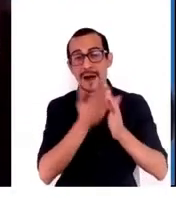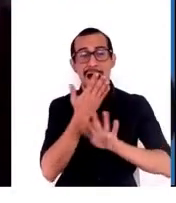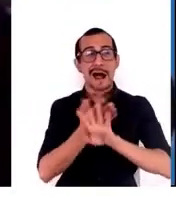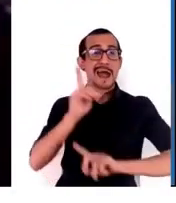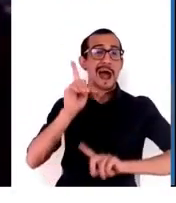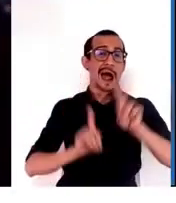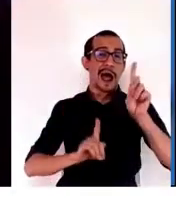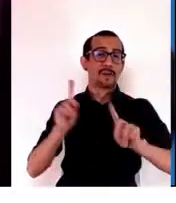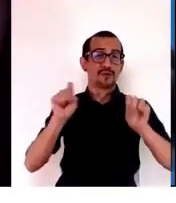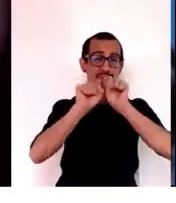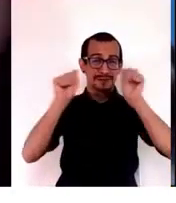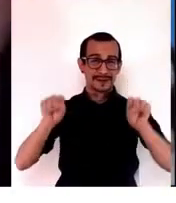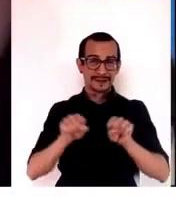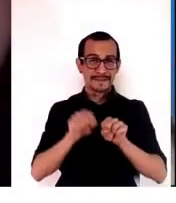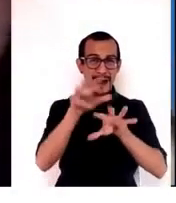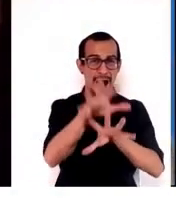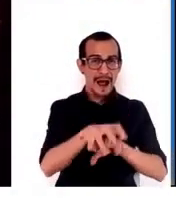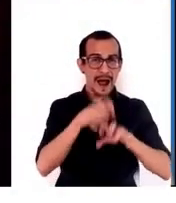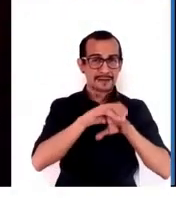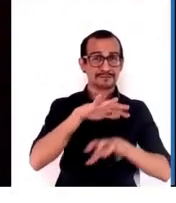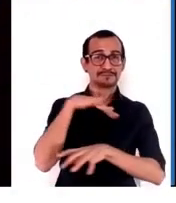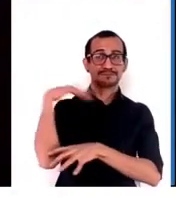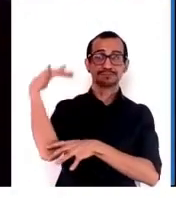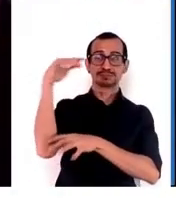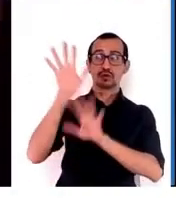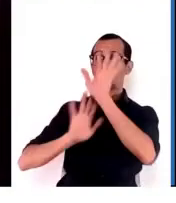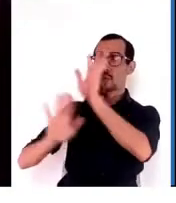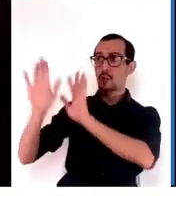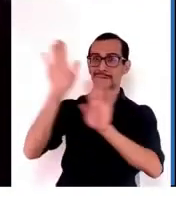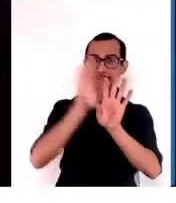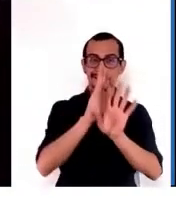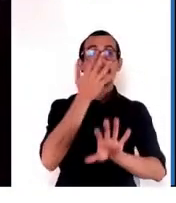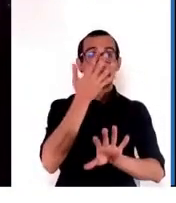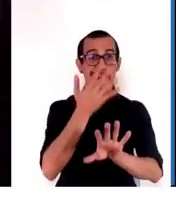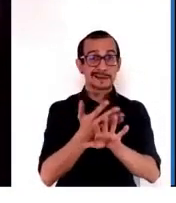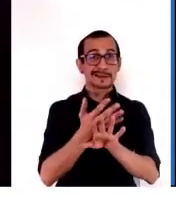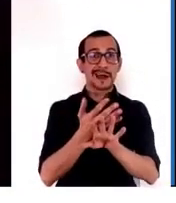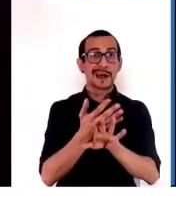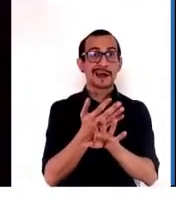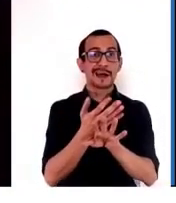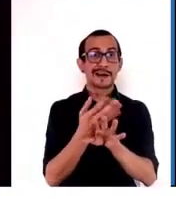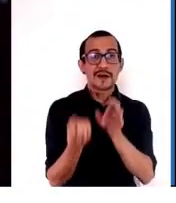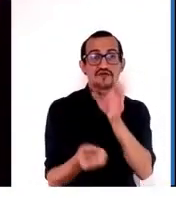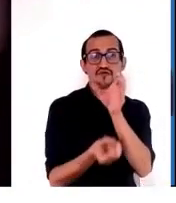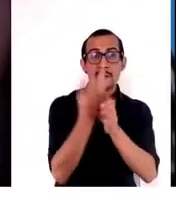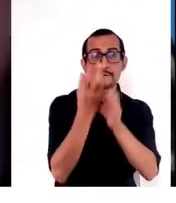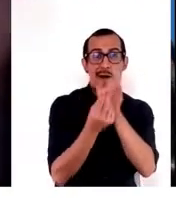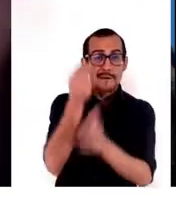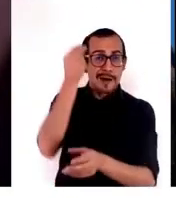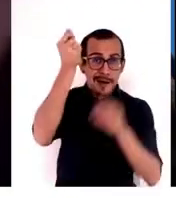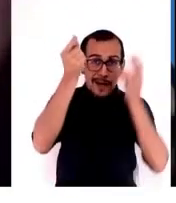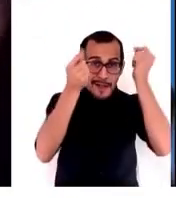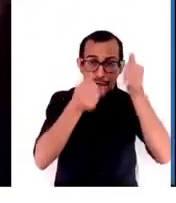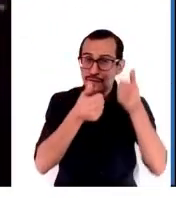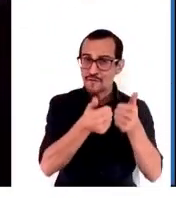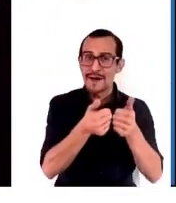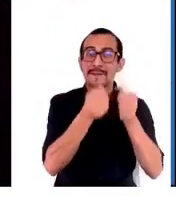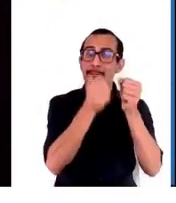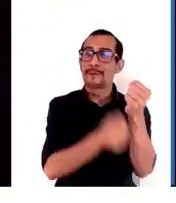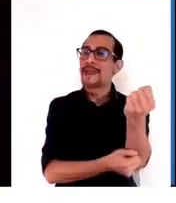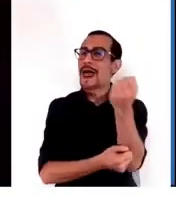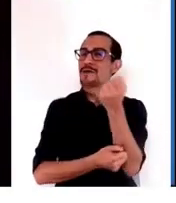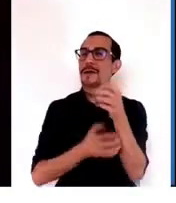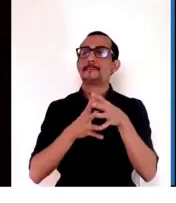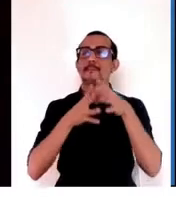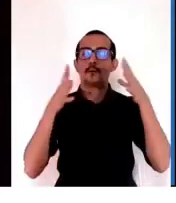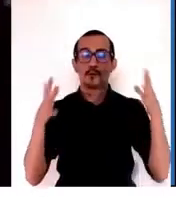sistemas agroecológicos que están bastante innovadores y pueden ayudar mucho.